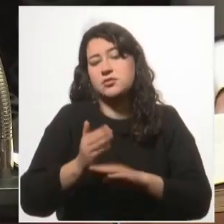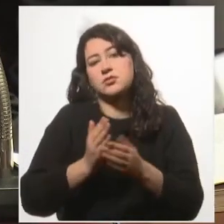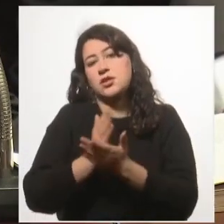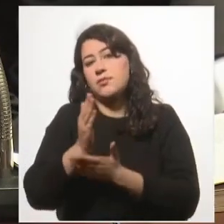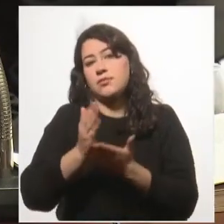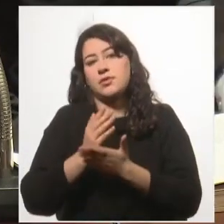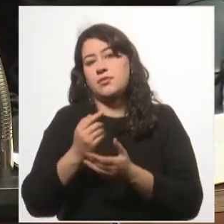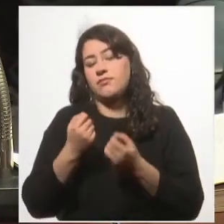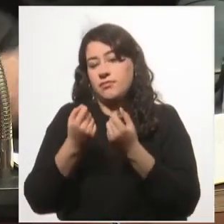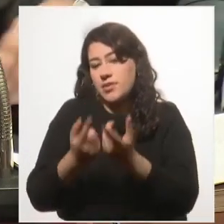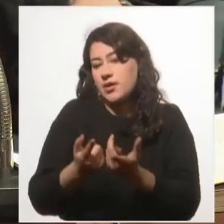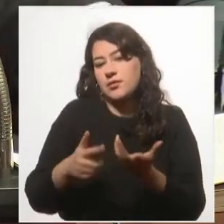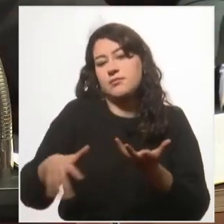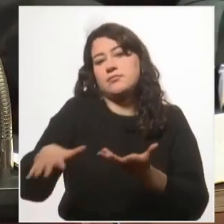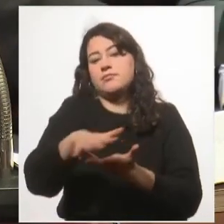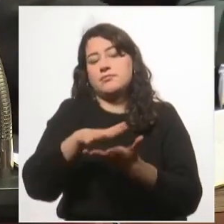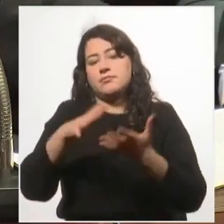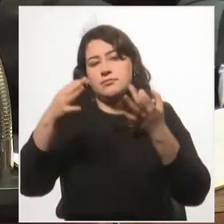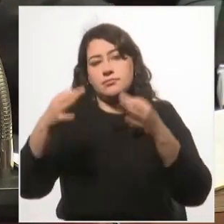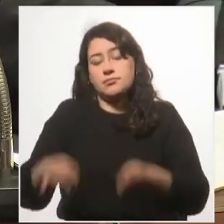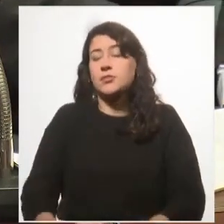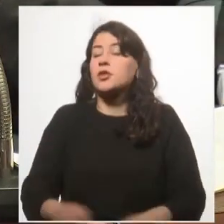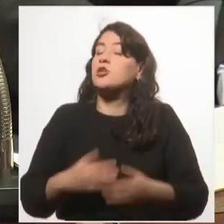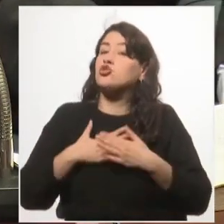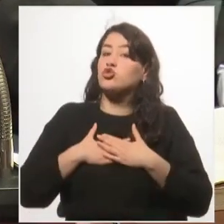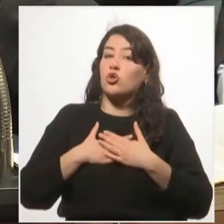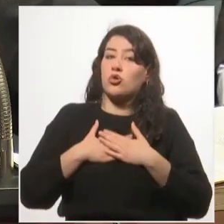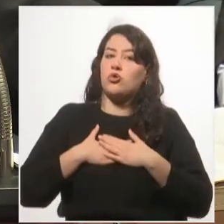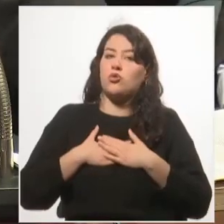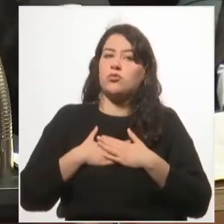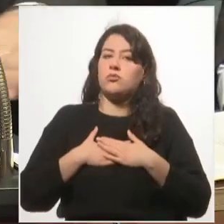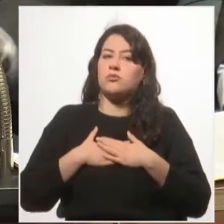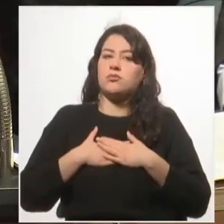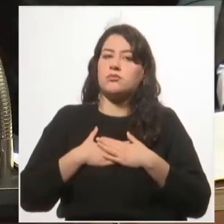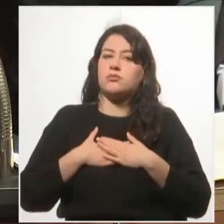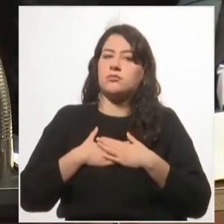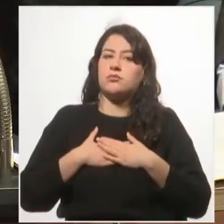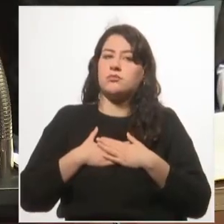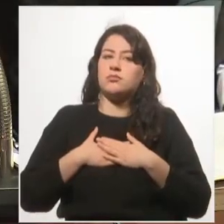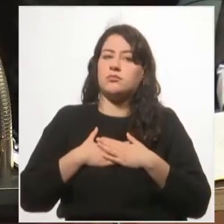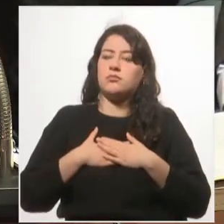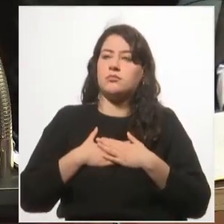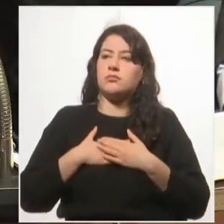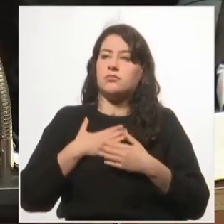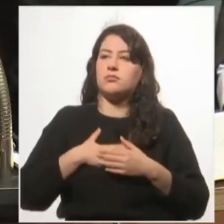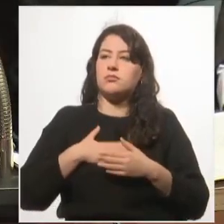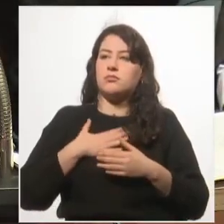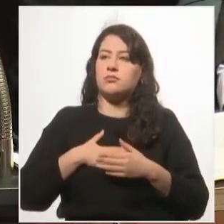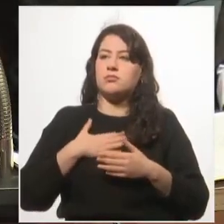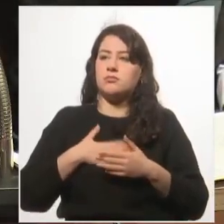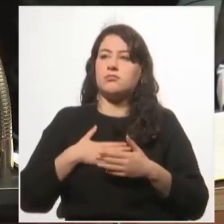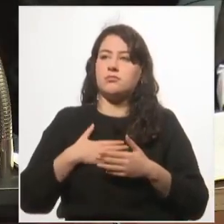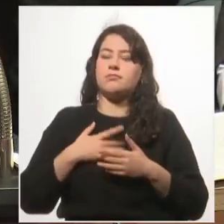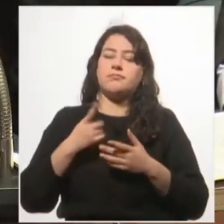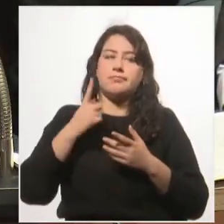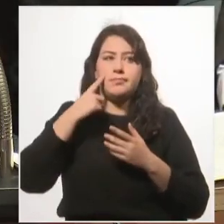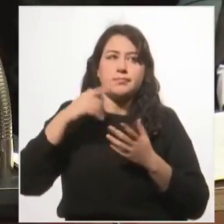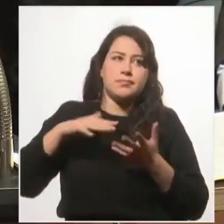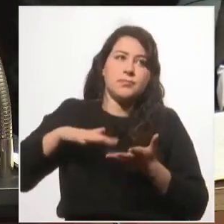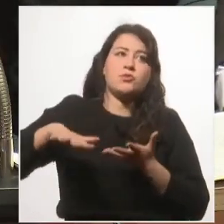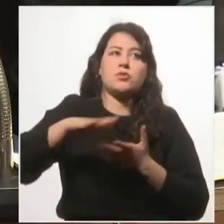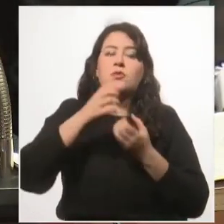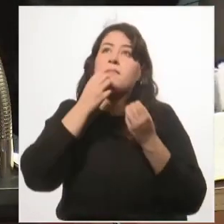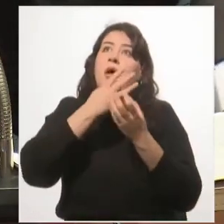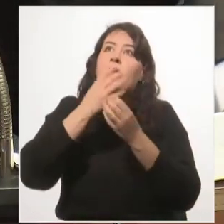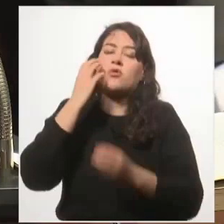duda la parucía y yo me afilio a la parucía de Cuba. Gracias.